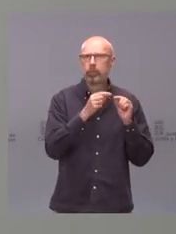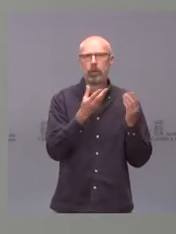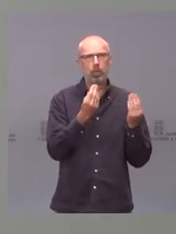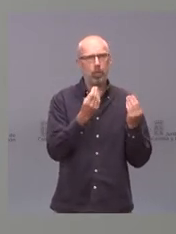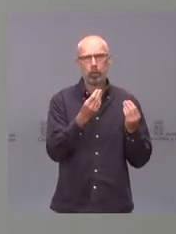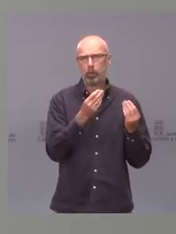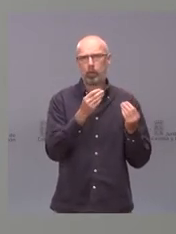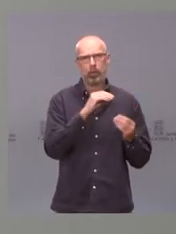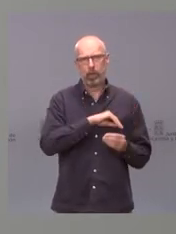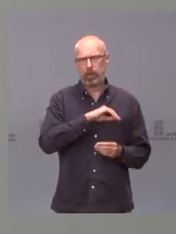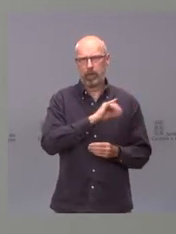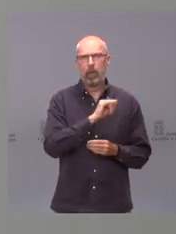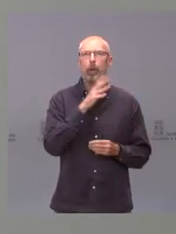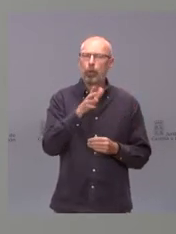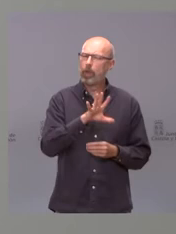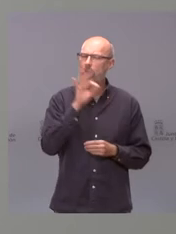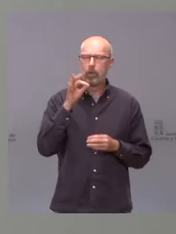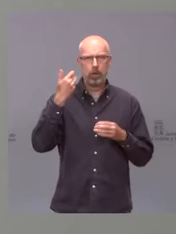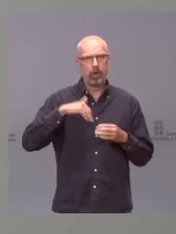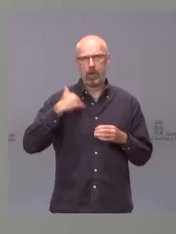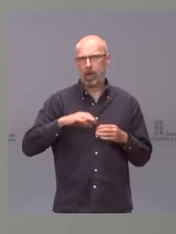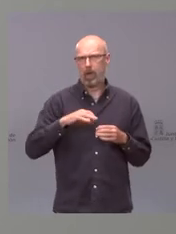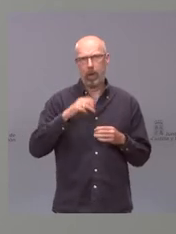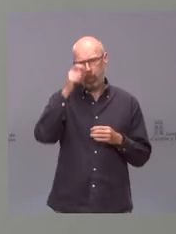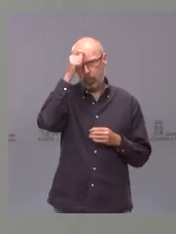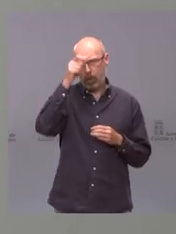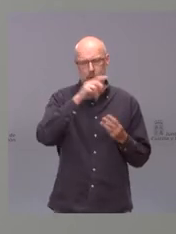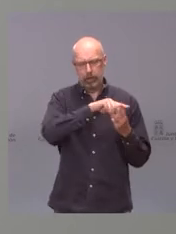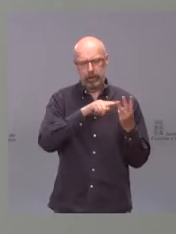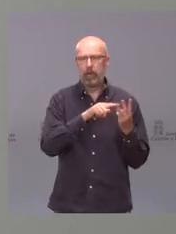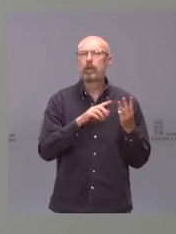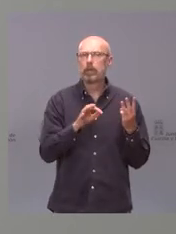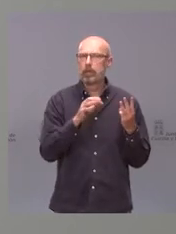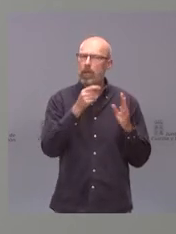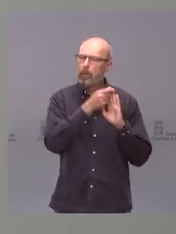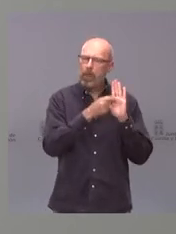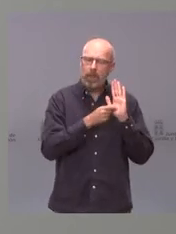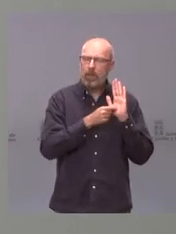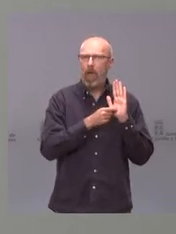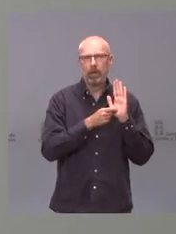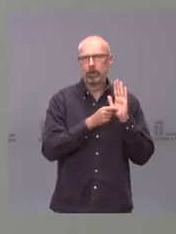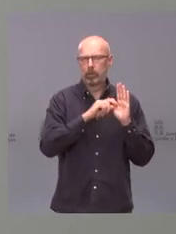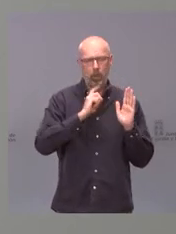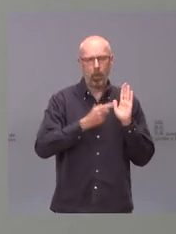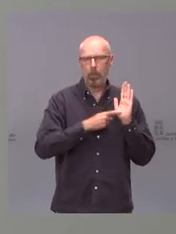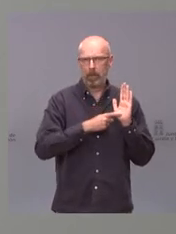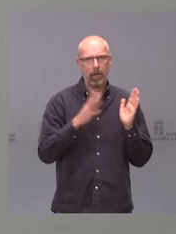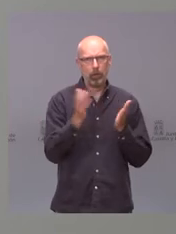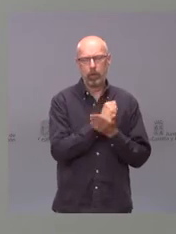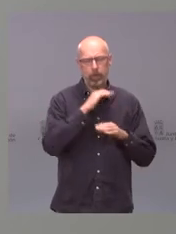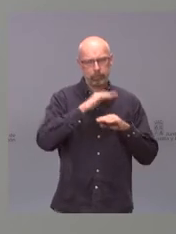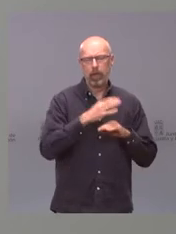se han tomado estas decisiones en estos tres municipios y se van a tomar las medidas no sanitarias, pero también las sanitarias.